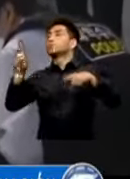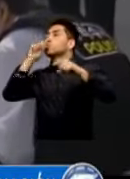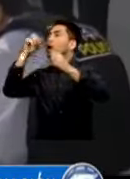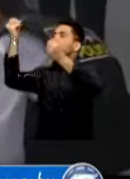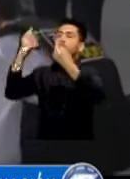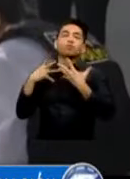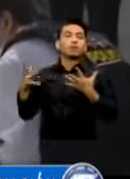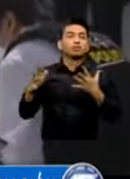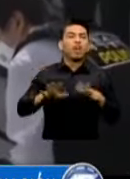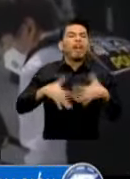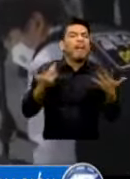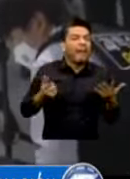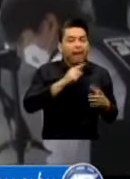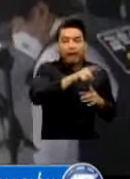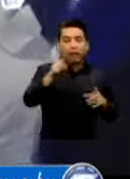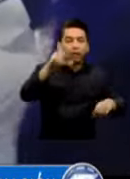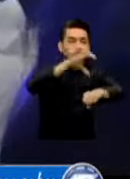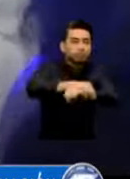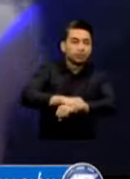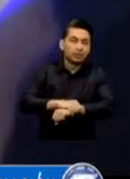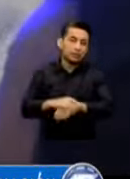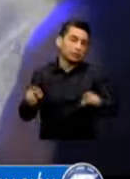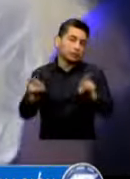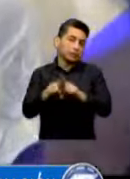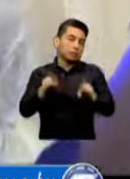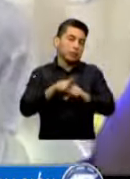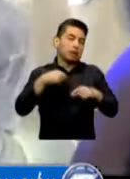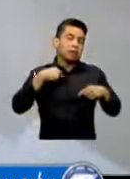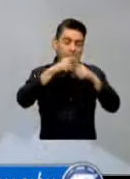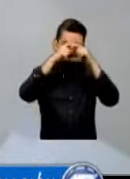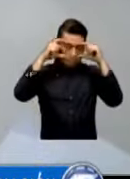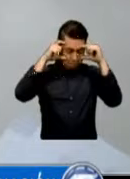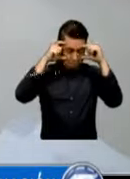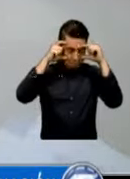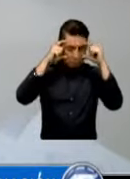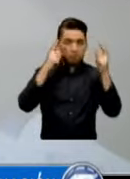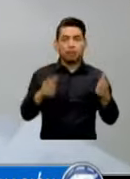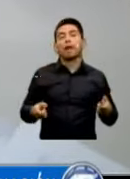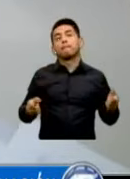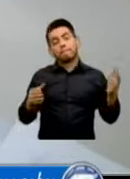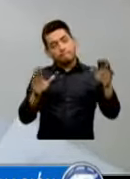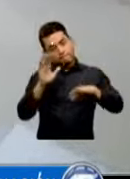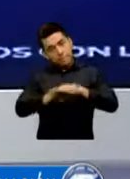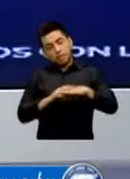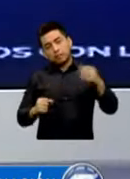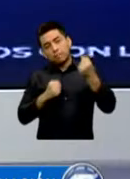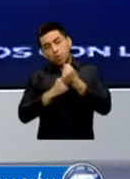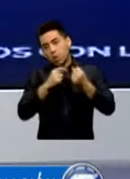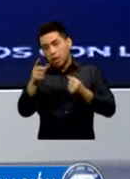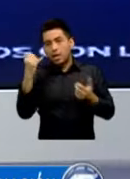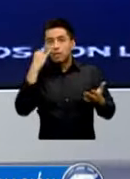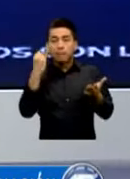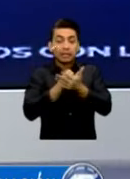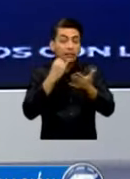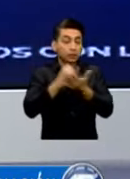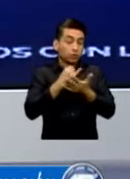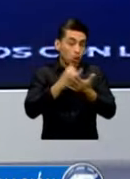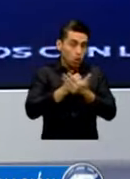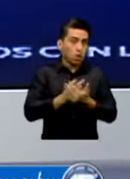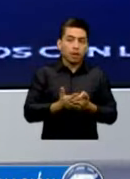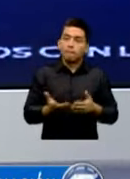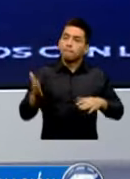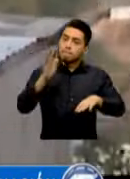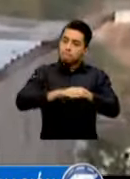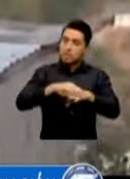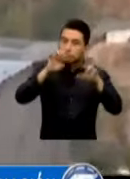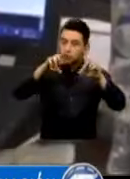Se ha fortalecido La división De investigación Criminal Capacitándolos Integrándoles Más personal La